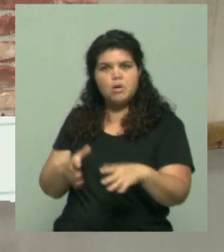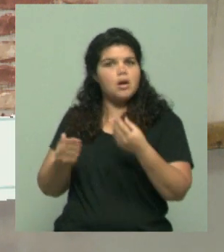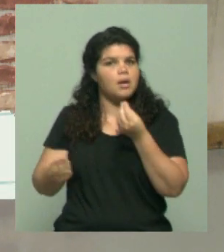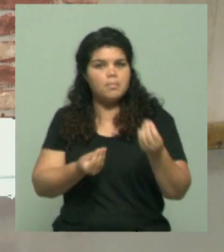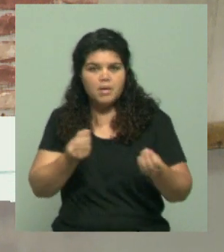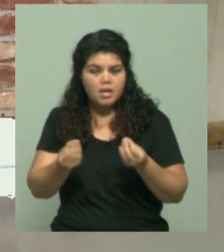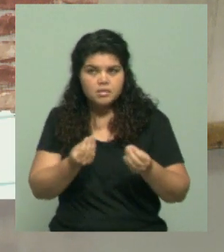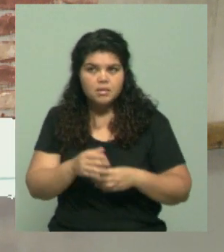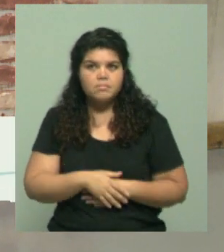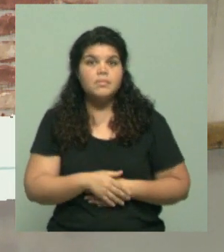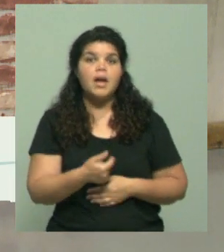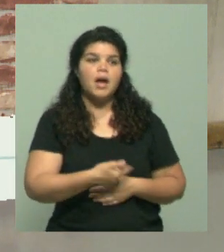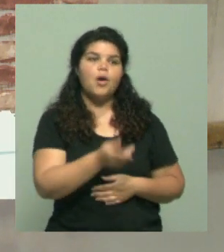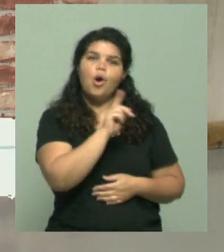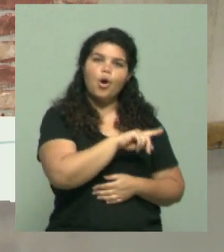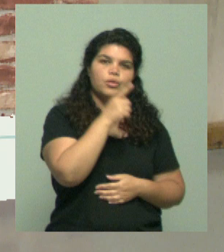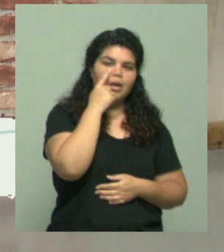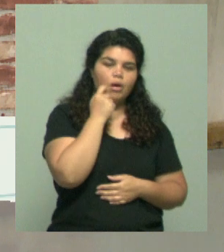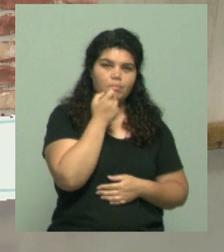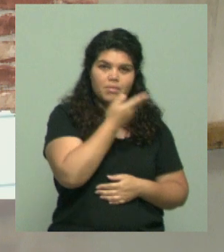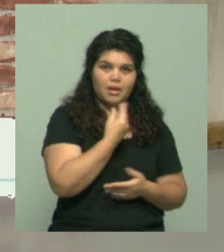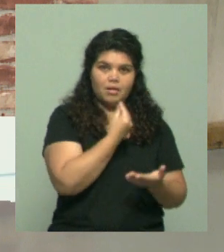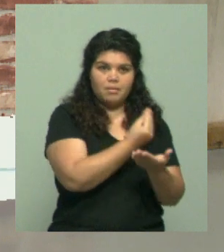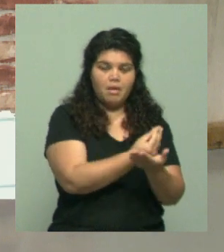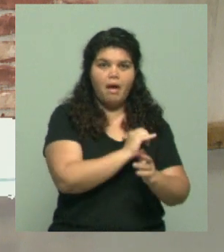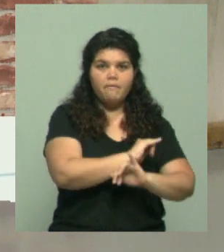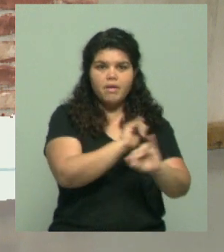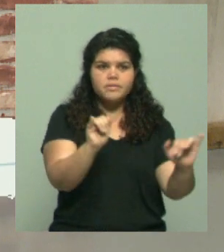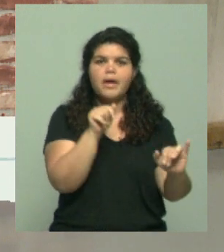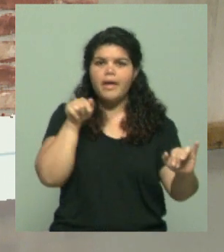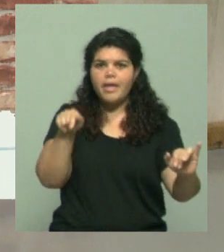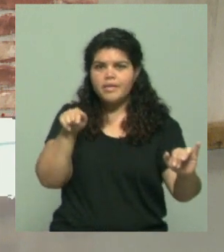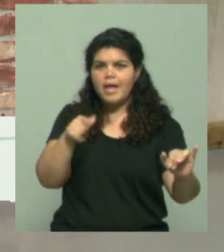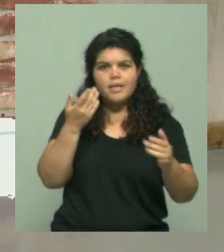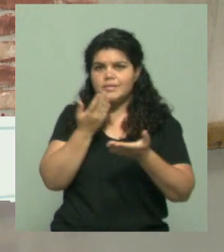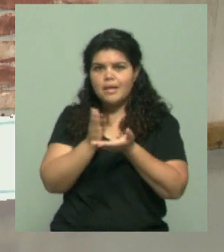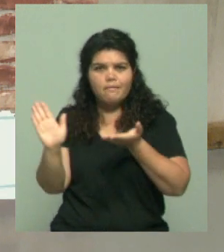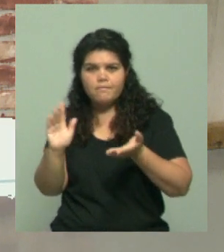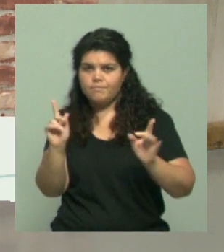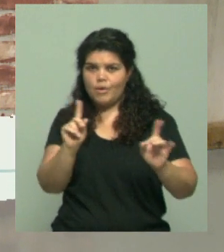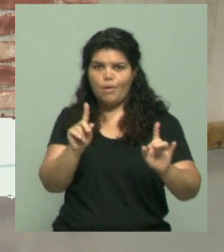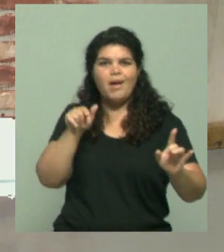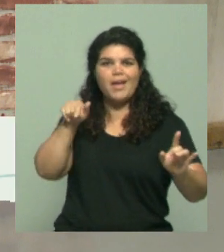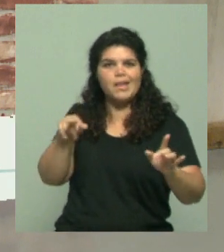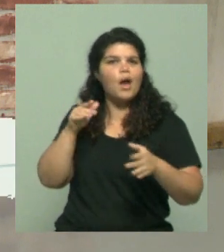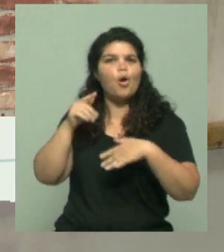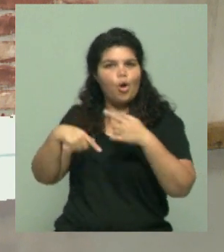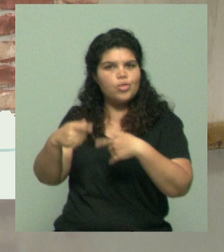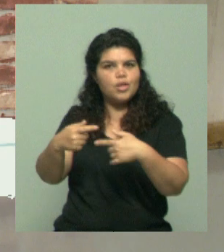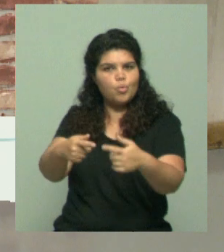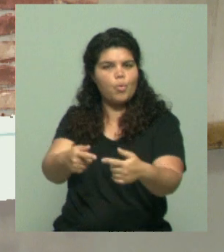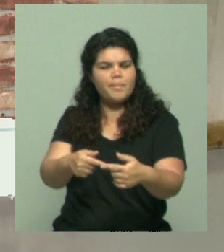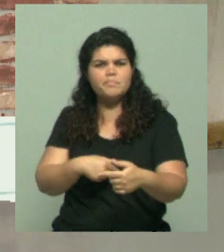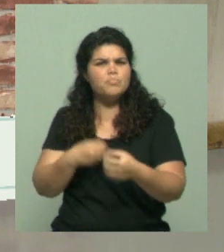que va a quedar en el gobierno, cumpliendo algunas funciones. La pregunta que nos hacemos, porque se ha hablado mucho en el tema es ¿por qué finalmente